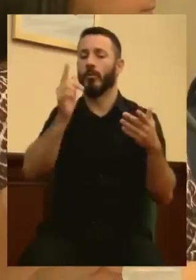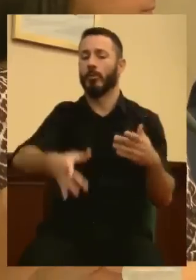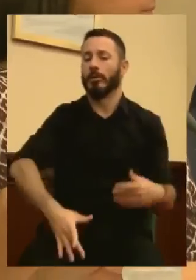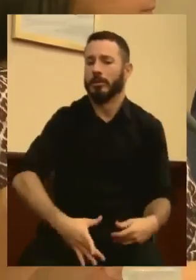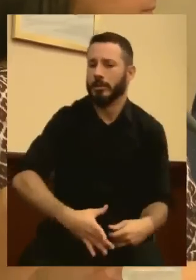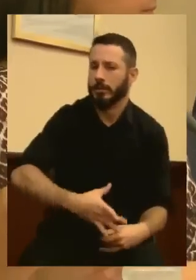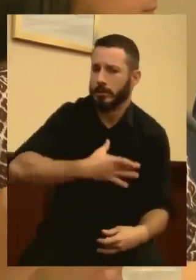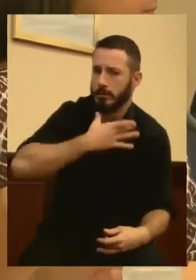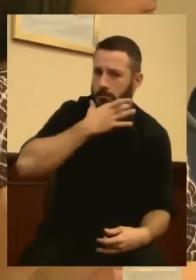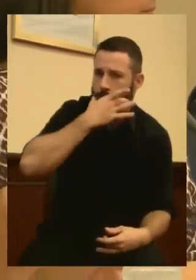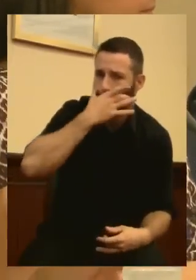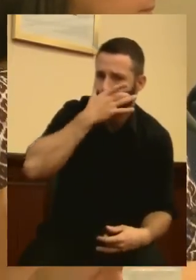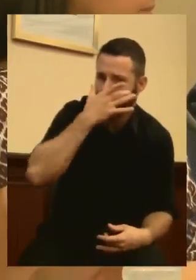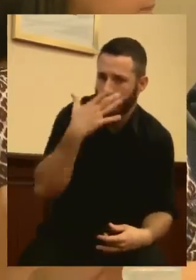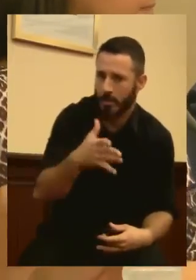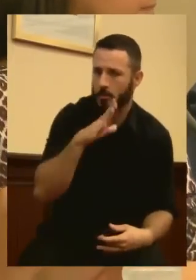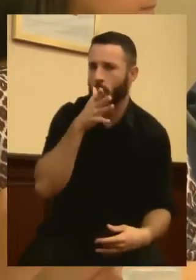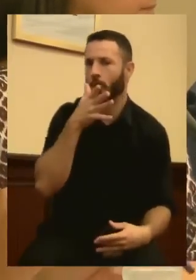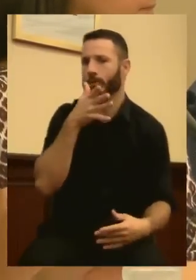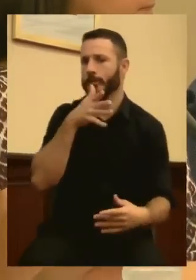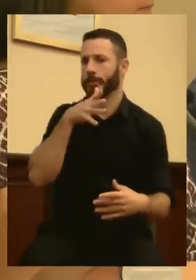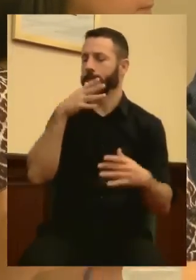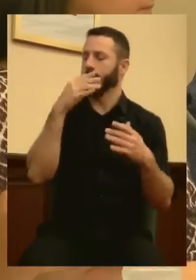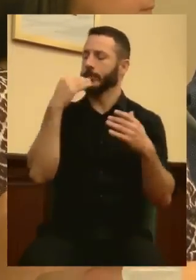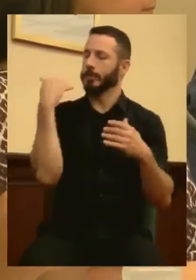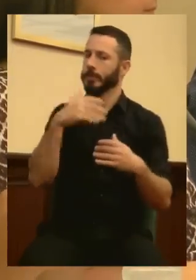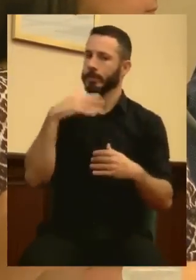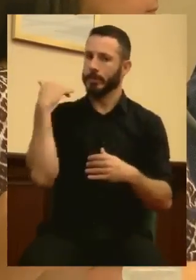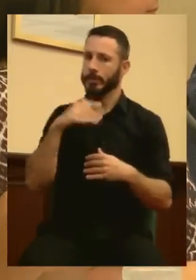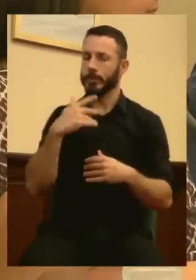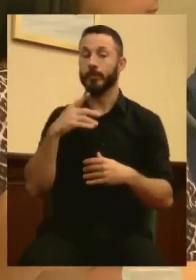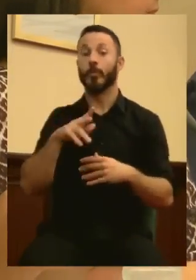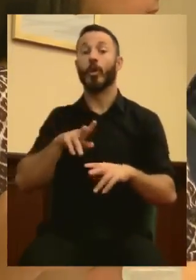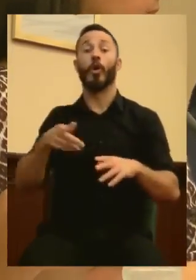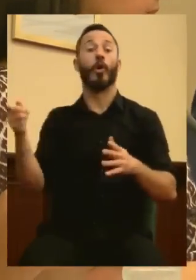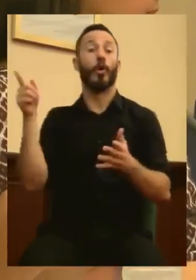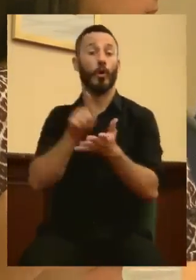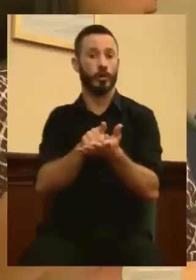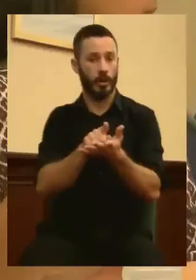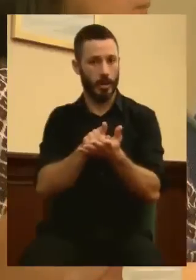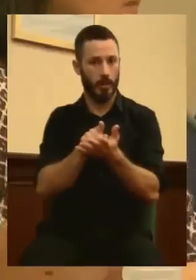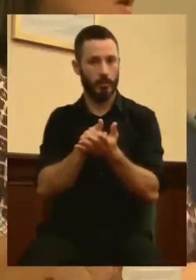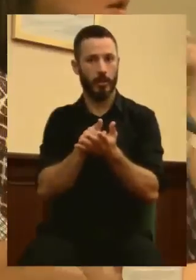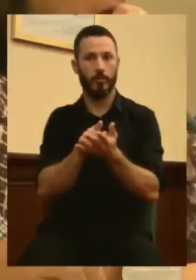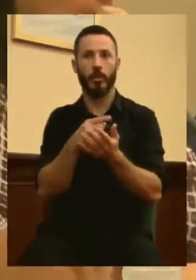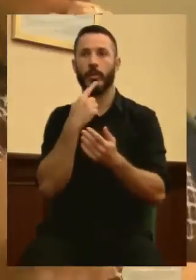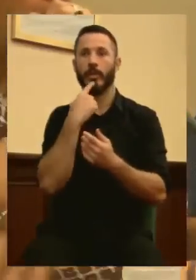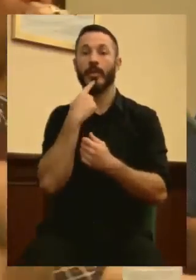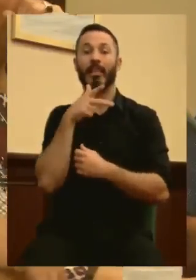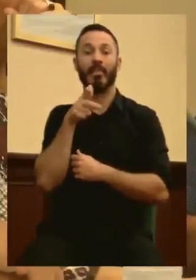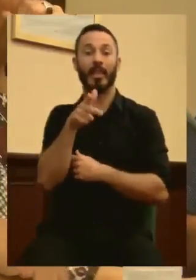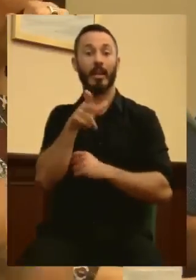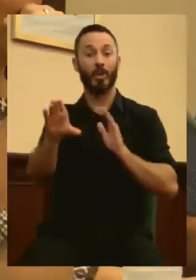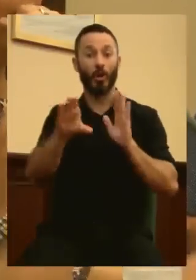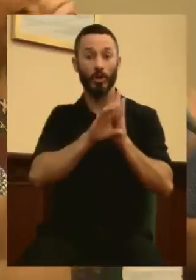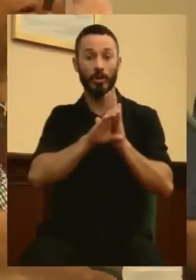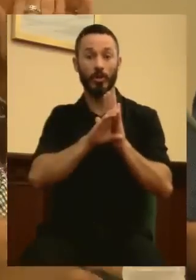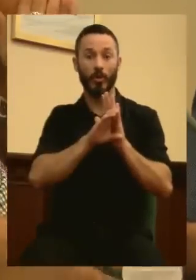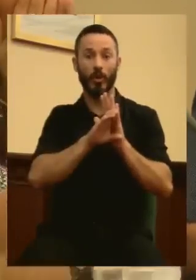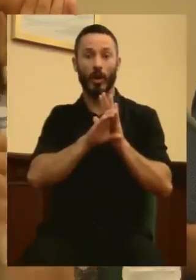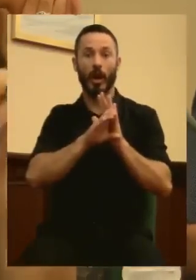antes de dar un espectáculo similar en público. Nuevamente, poniendo en cuestión derechos constitucionales